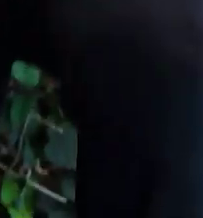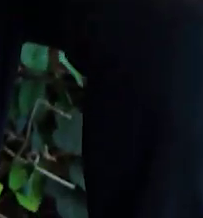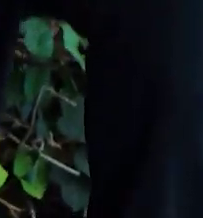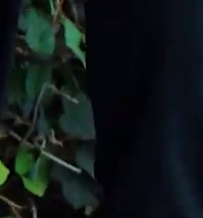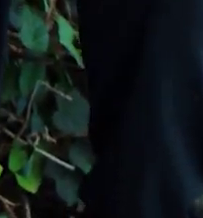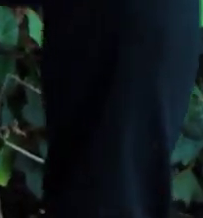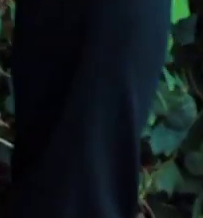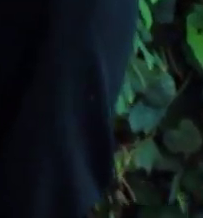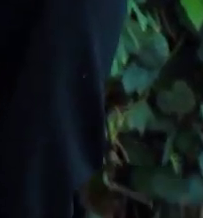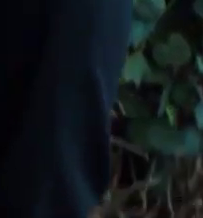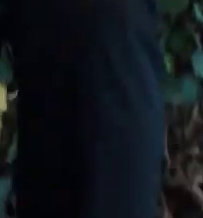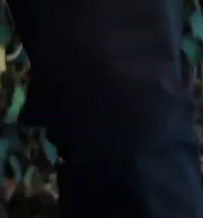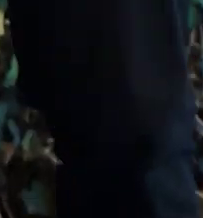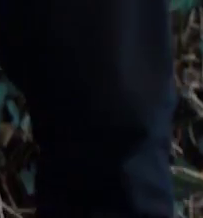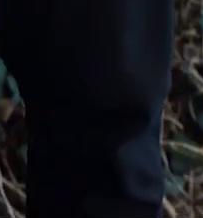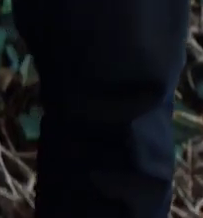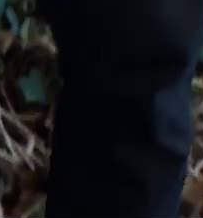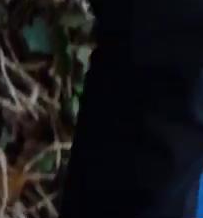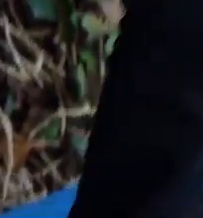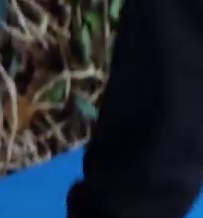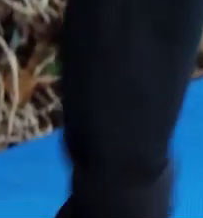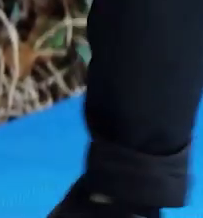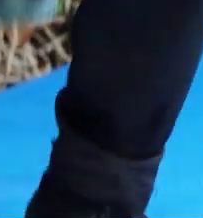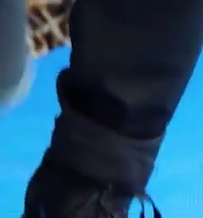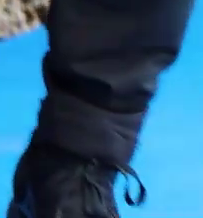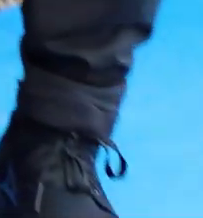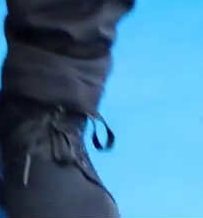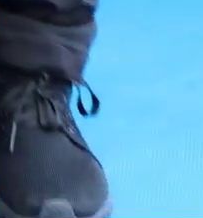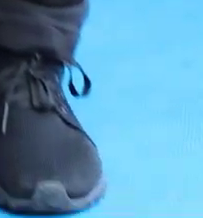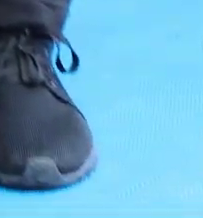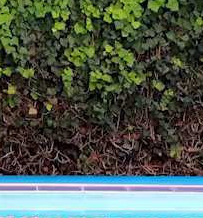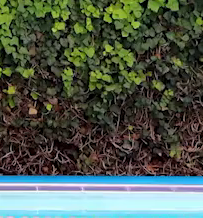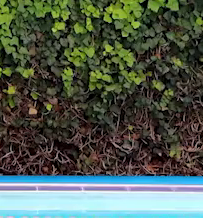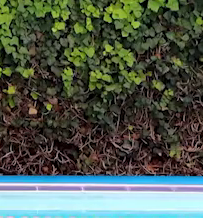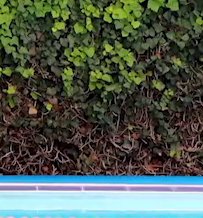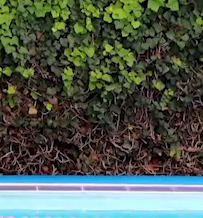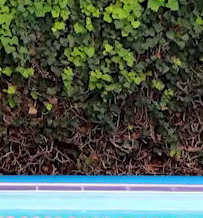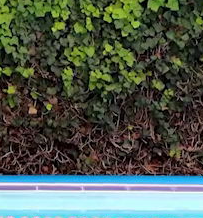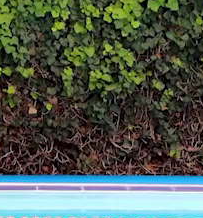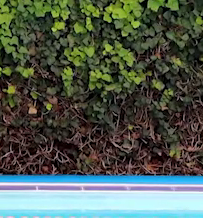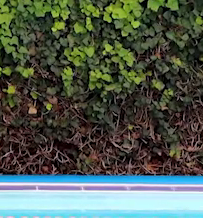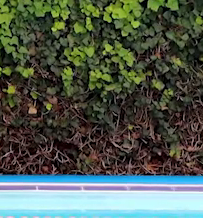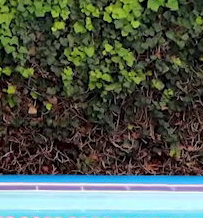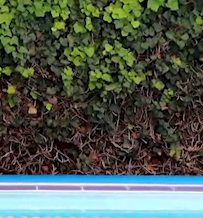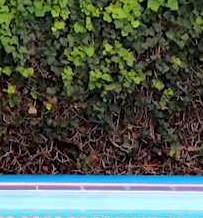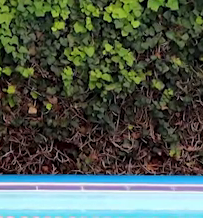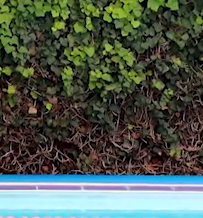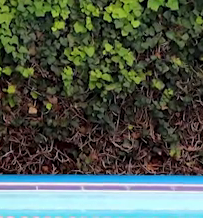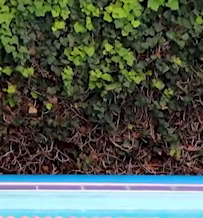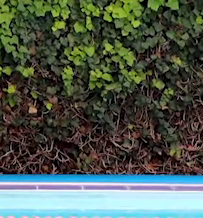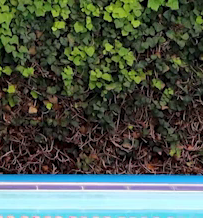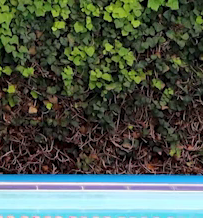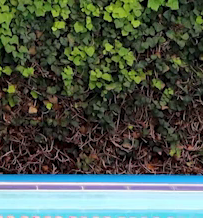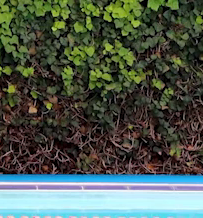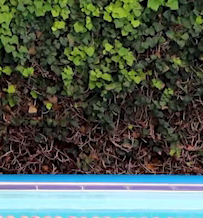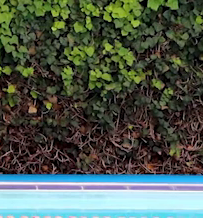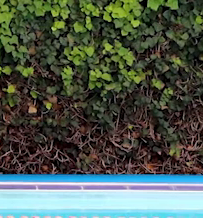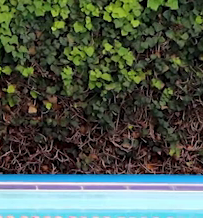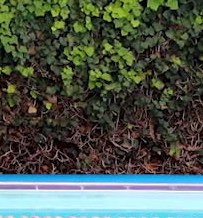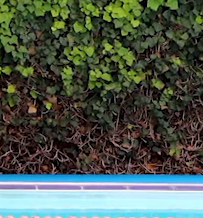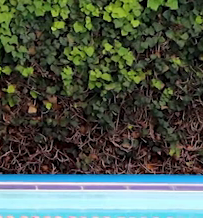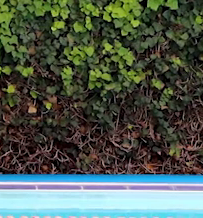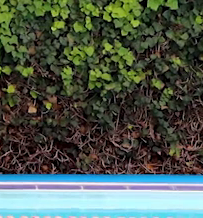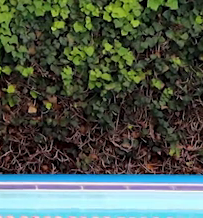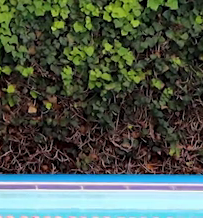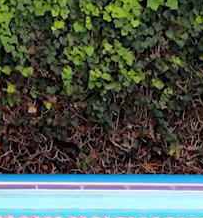y elevamos talón. Derecha y elevamos talón. Ahí está. Bien. Un poco